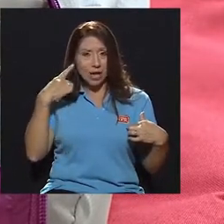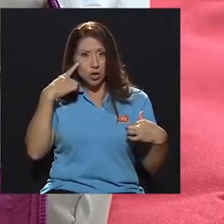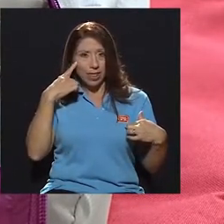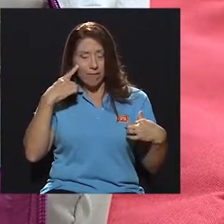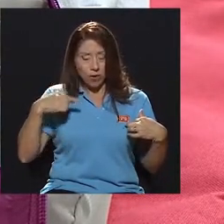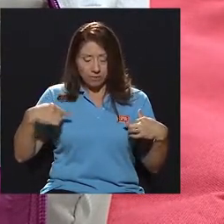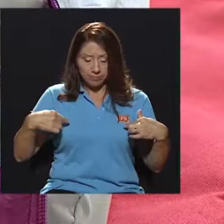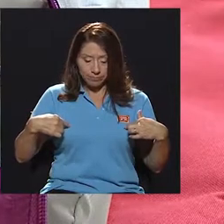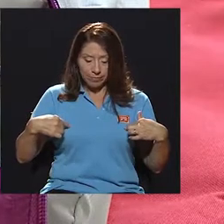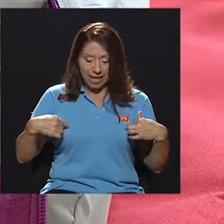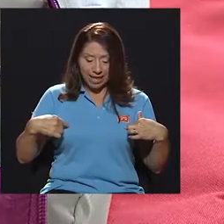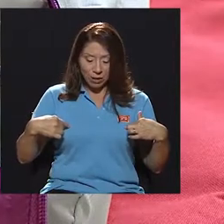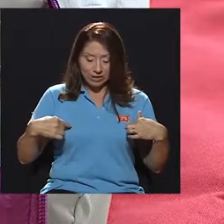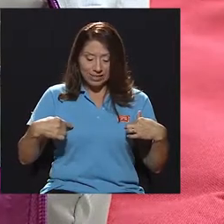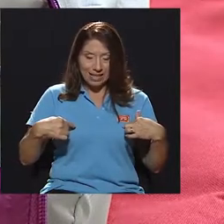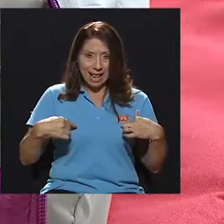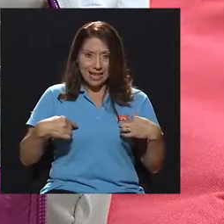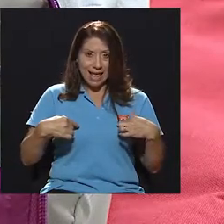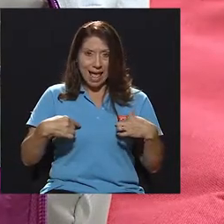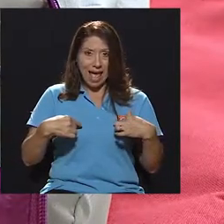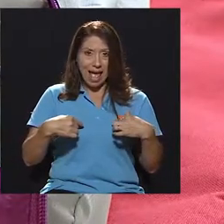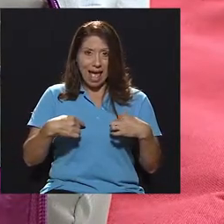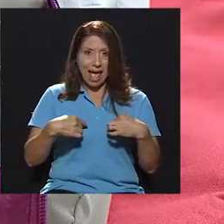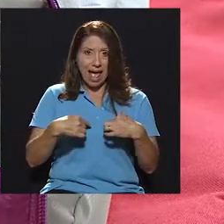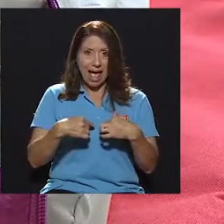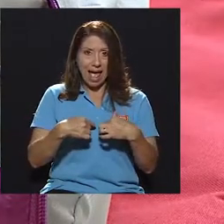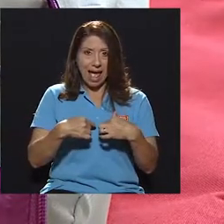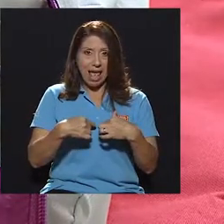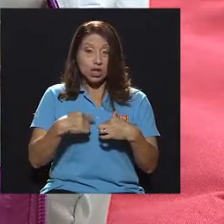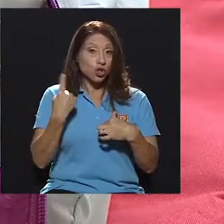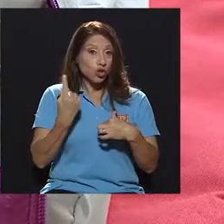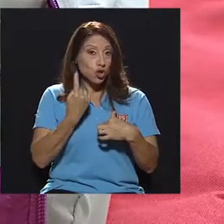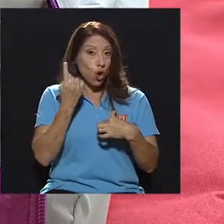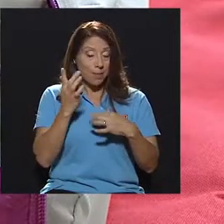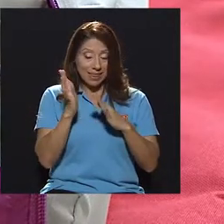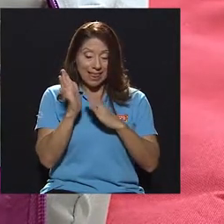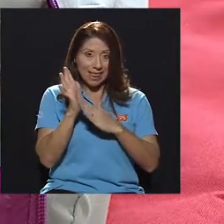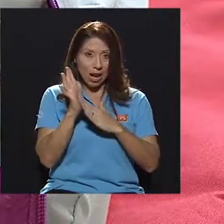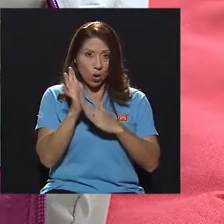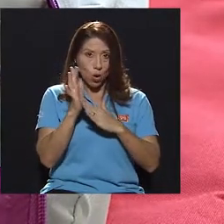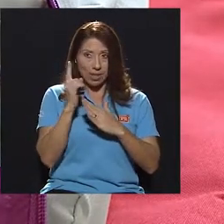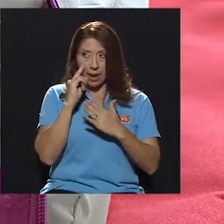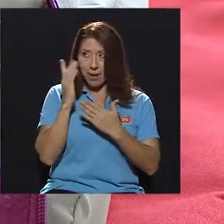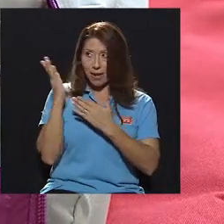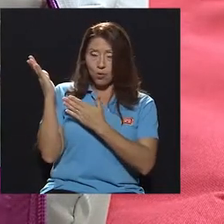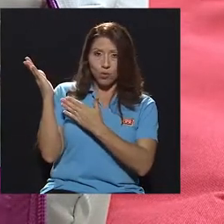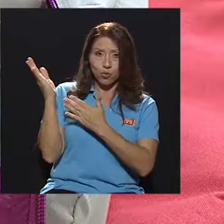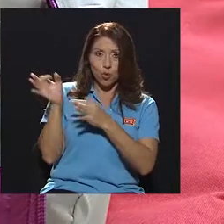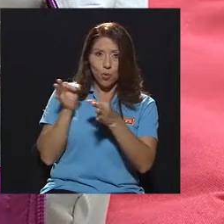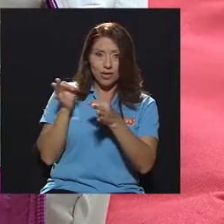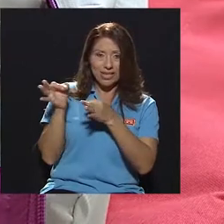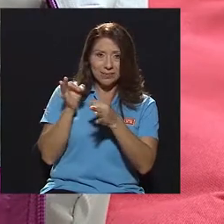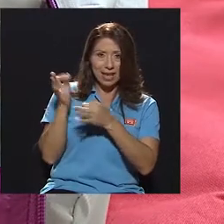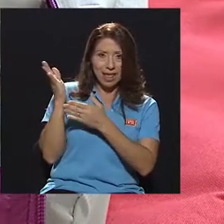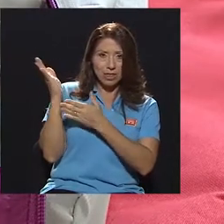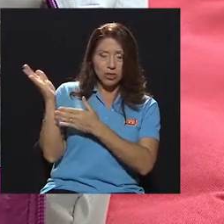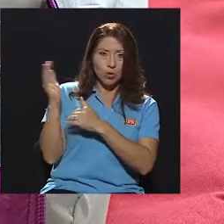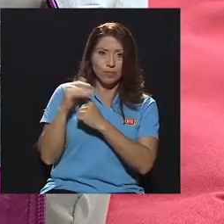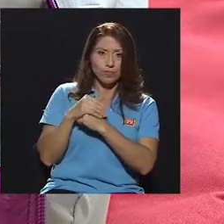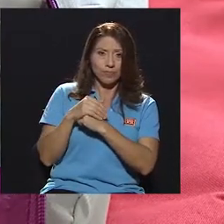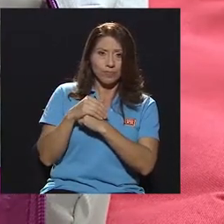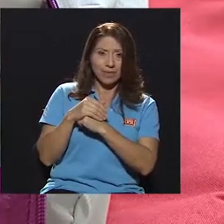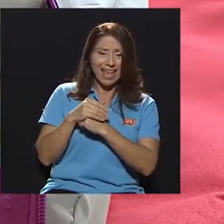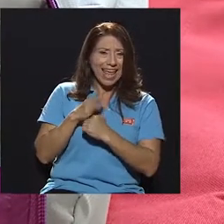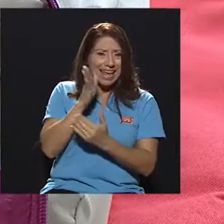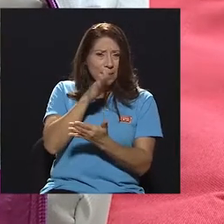una línea imaginaria y debo colocar el talón de mi mano, no la mano completa, sino el talón de mi mano en